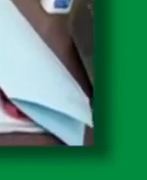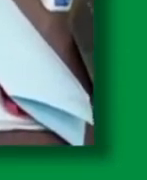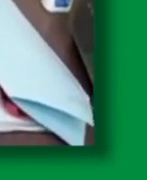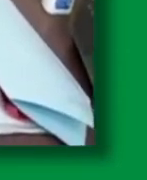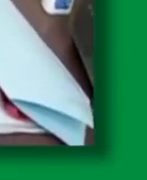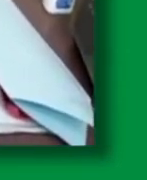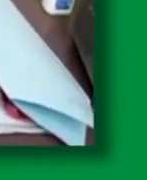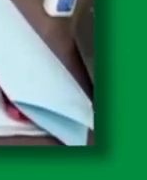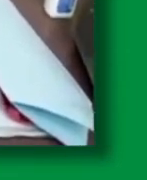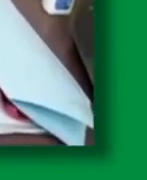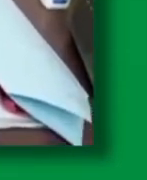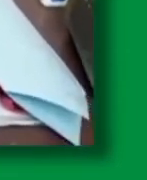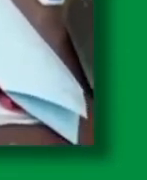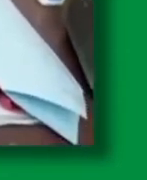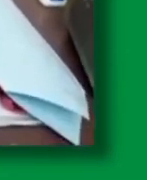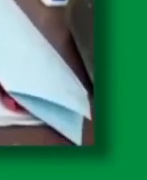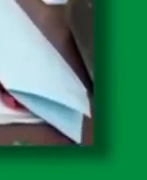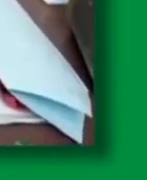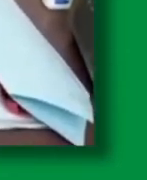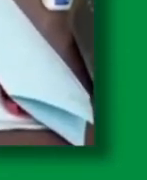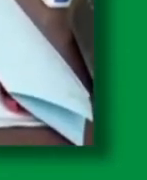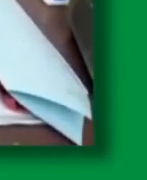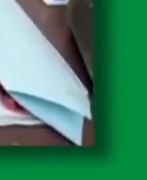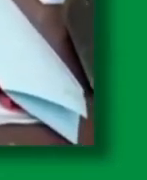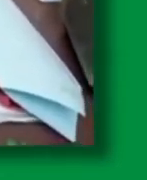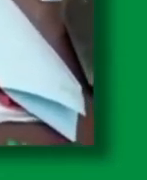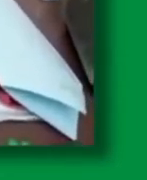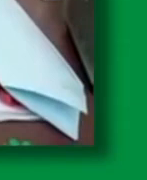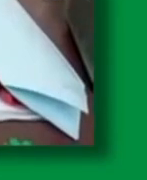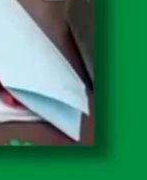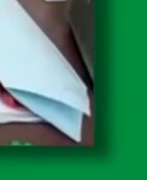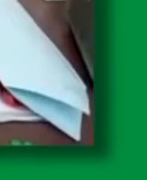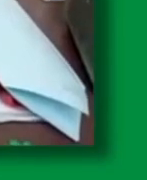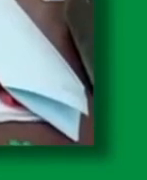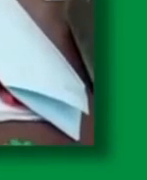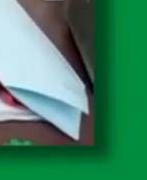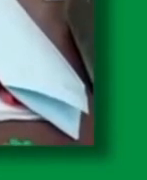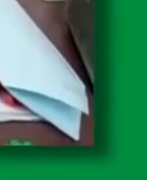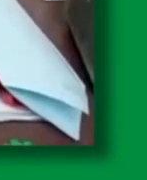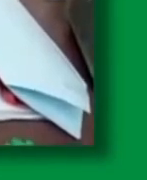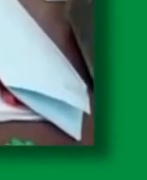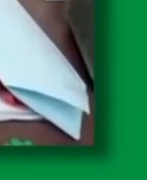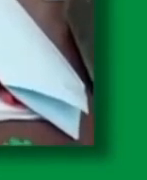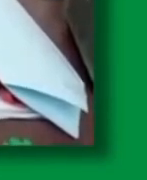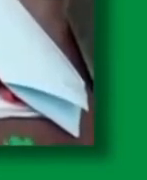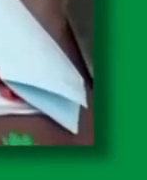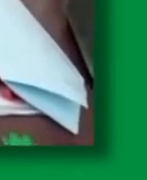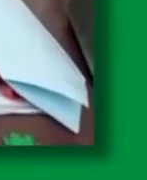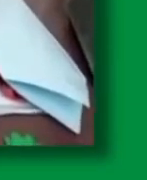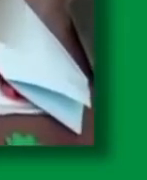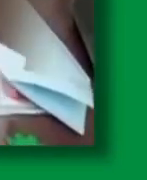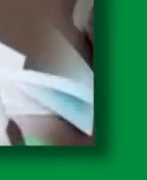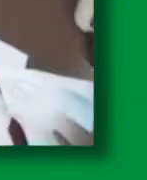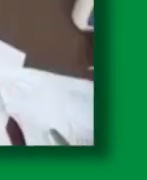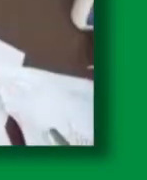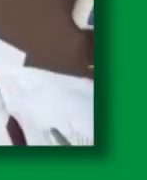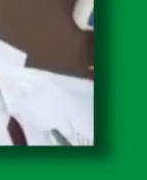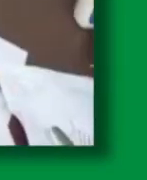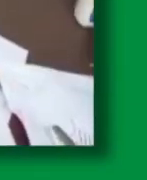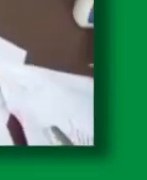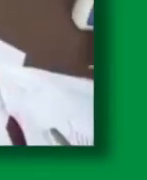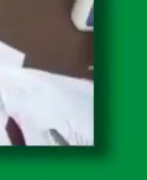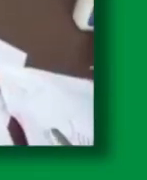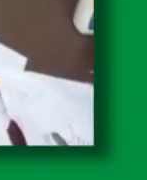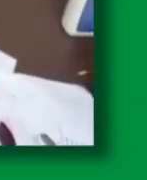con marcadores para resaltarlo. Luego que tenemos todas las piezas listas, empezamos a